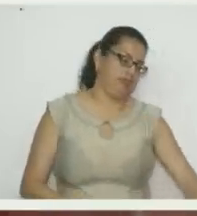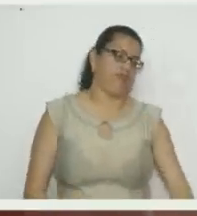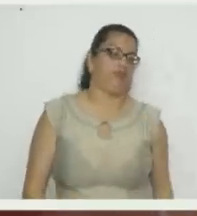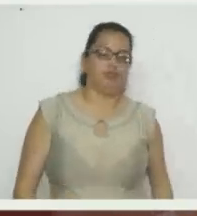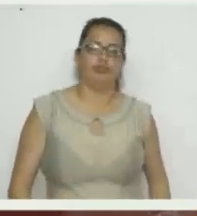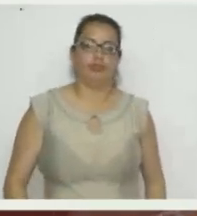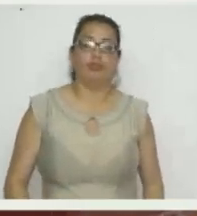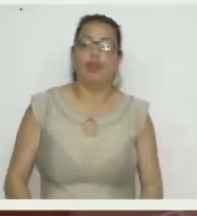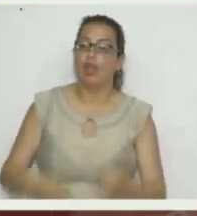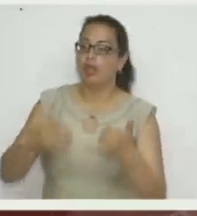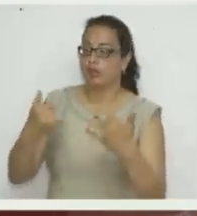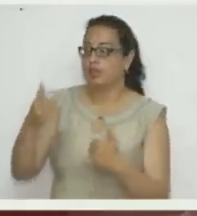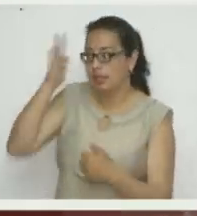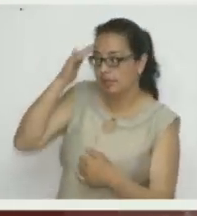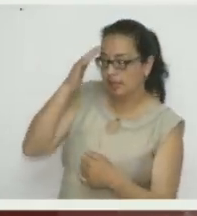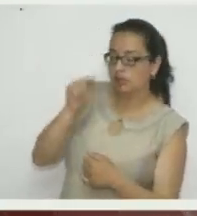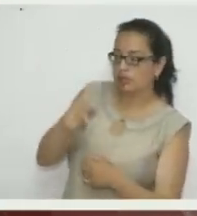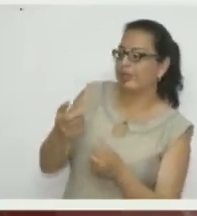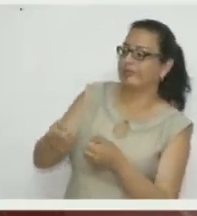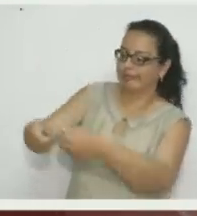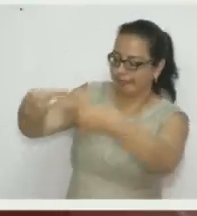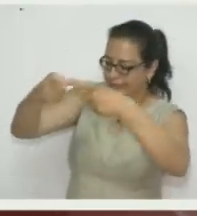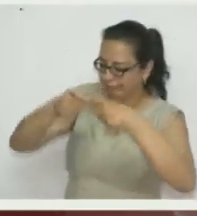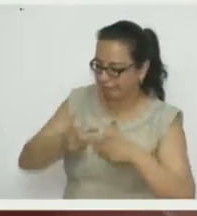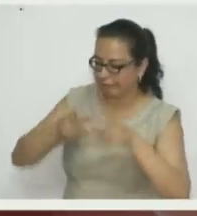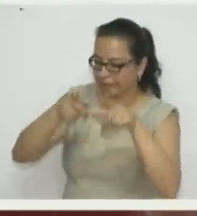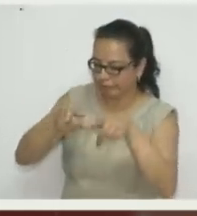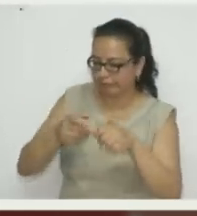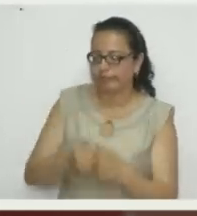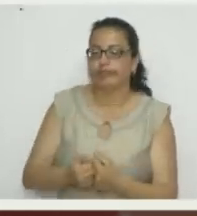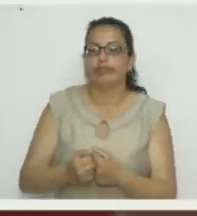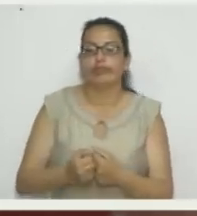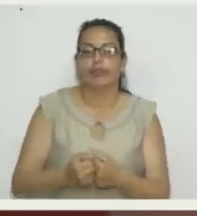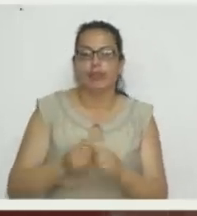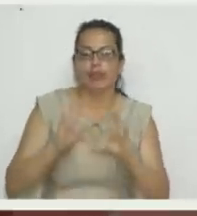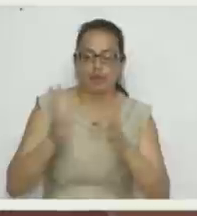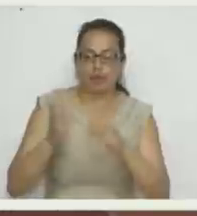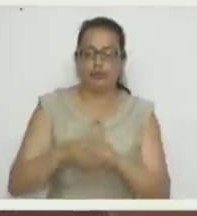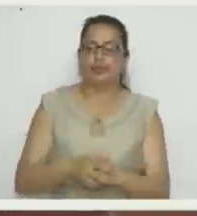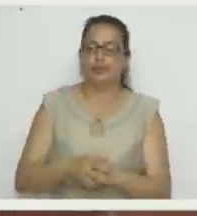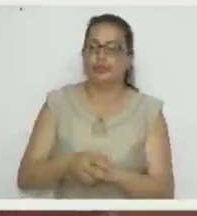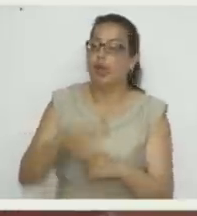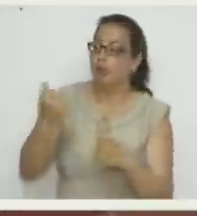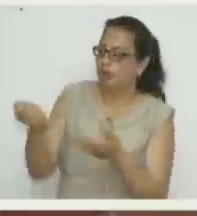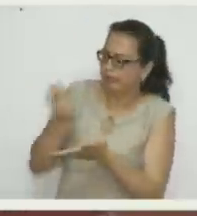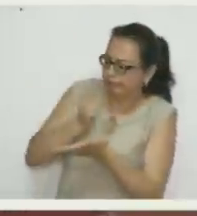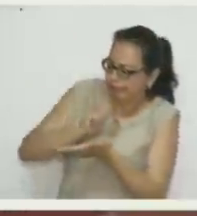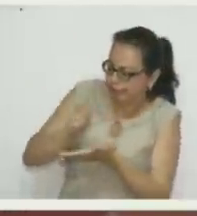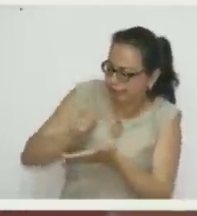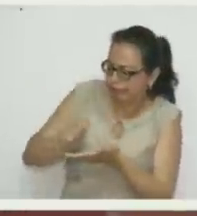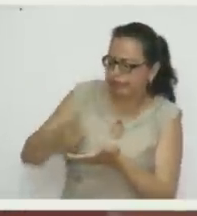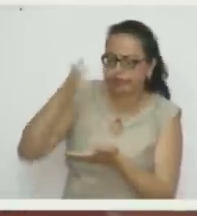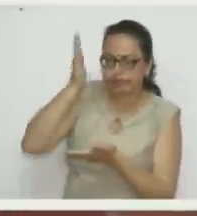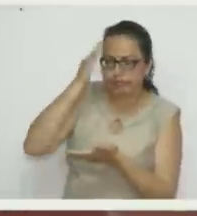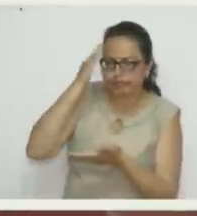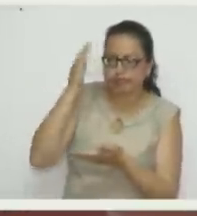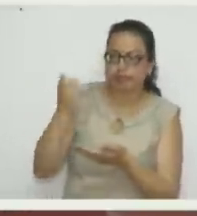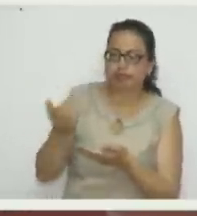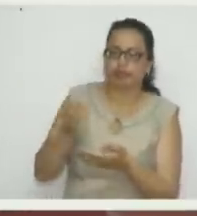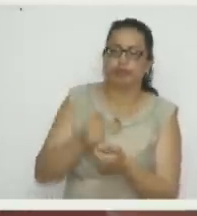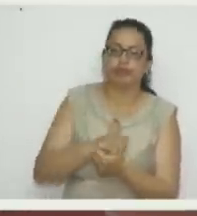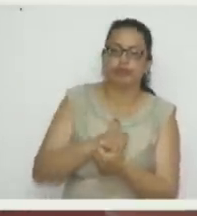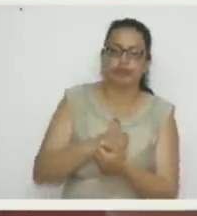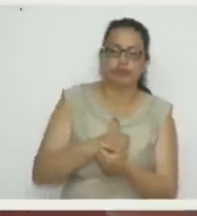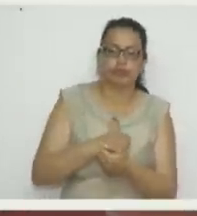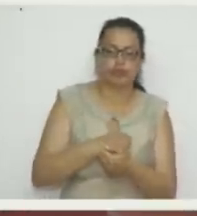Listo. Entonces, ya es la ganadora de ese kit. Ahorita le tomamos, le voy a tomar los datos. Oye, yo ya sé que Marisol es la ganadora. Voy a